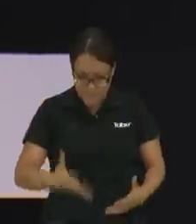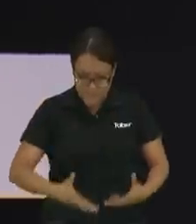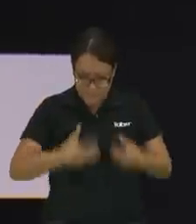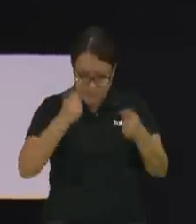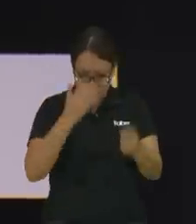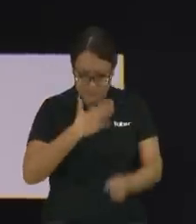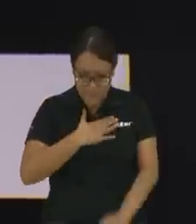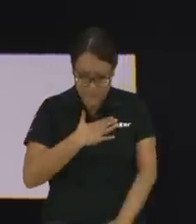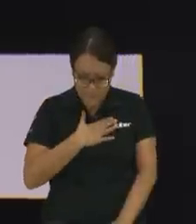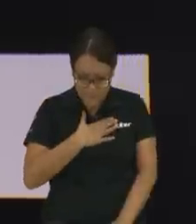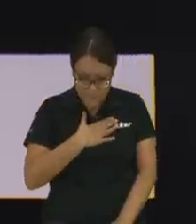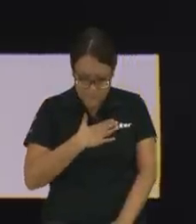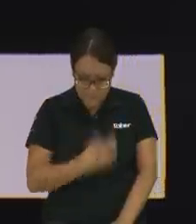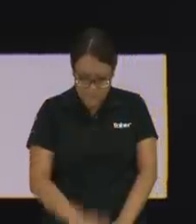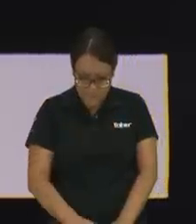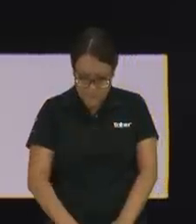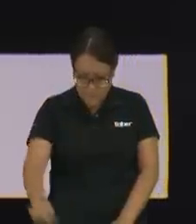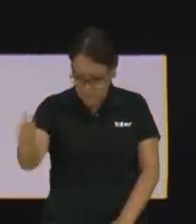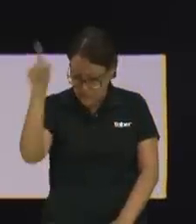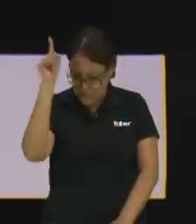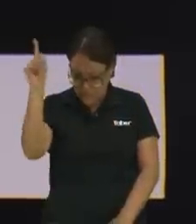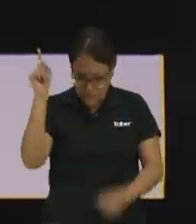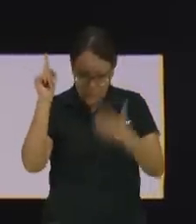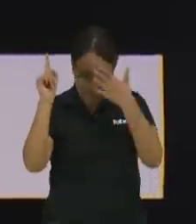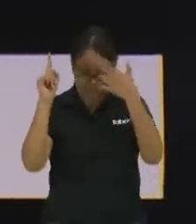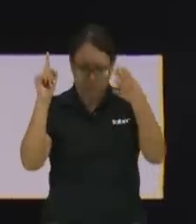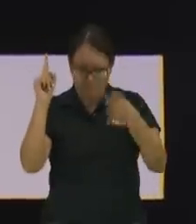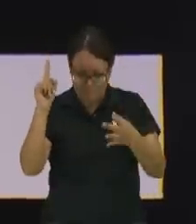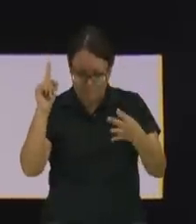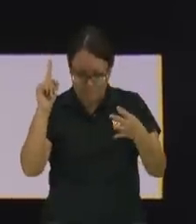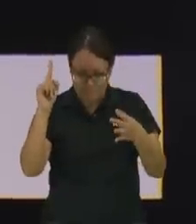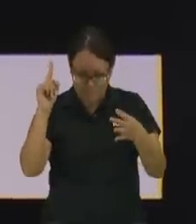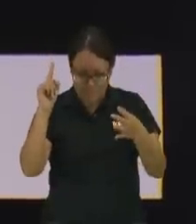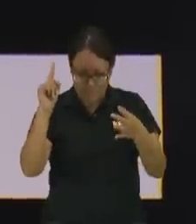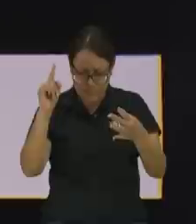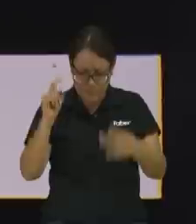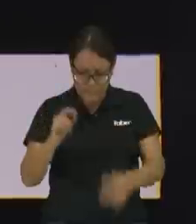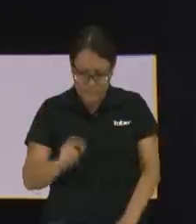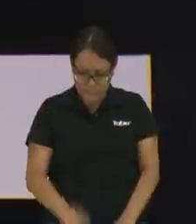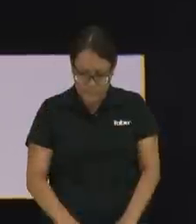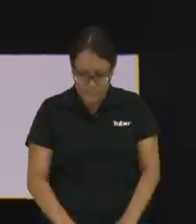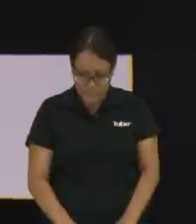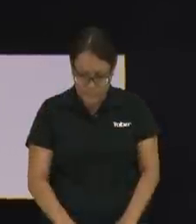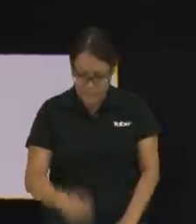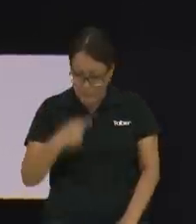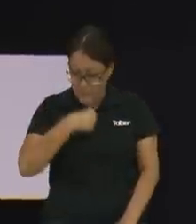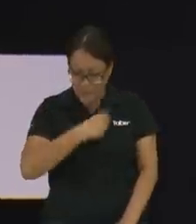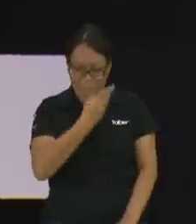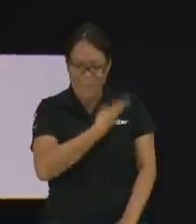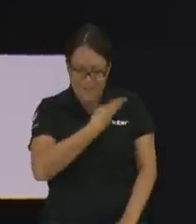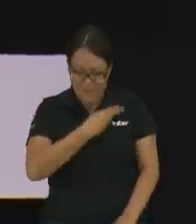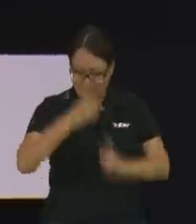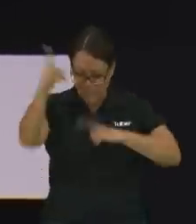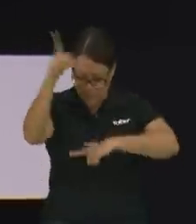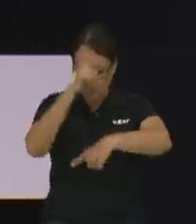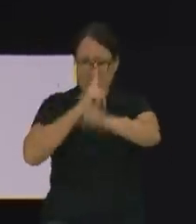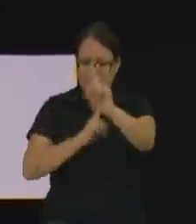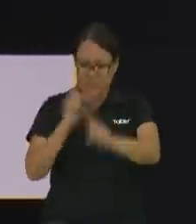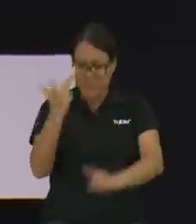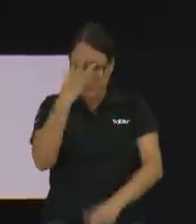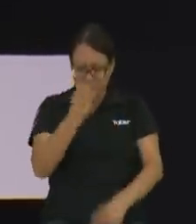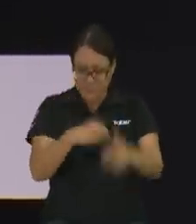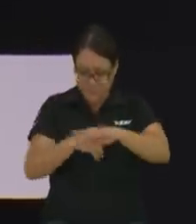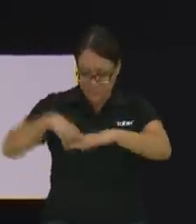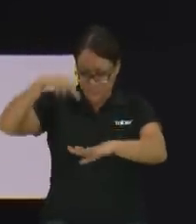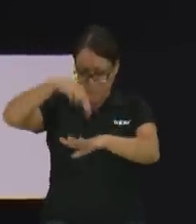y suficiente salvador personal yo creo que eres Dios que moriste en la cruz por mis pecados y resucitaste el tercer día